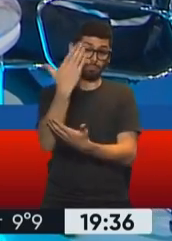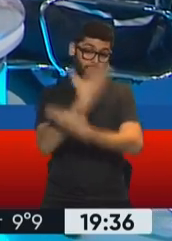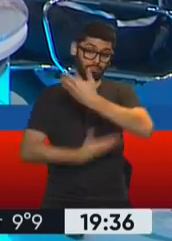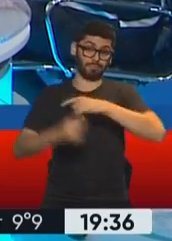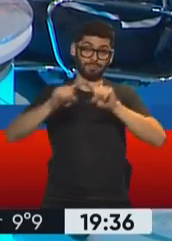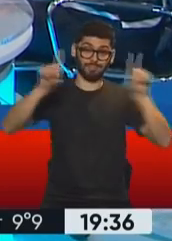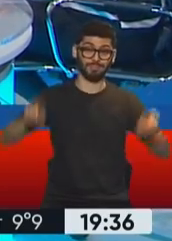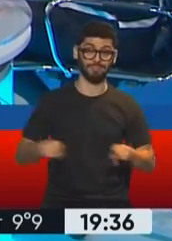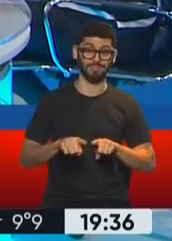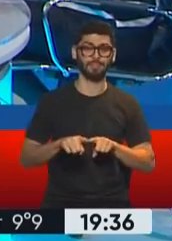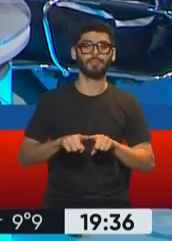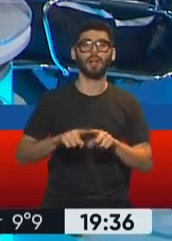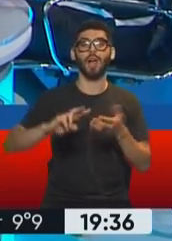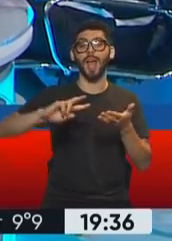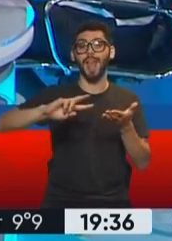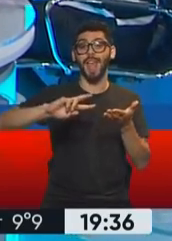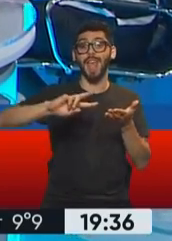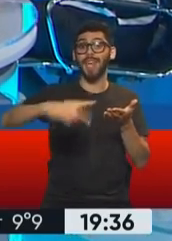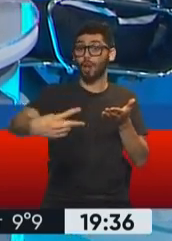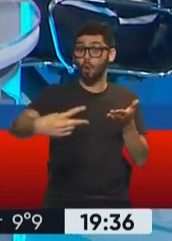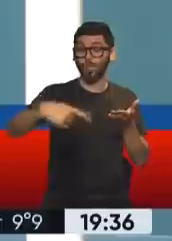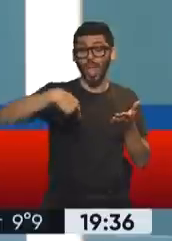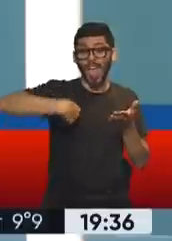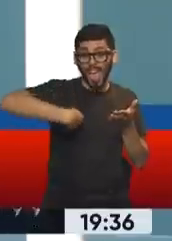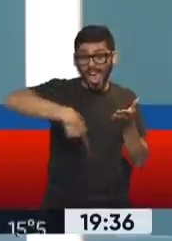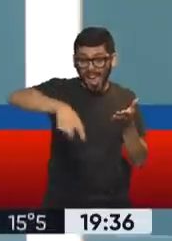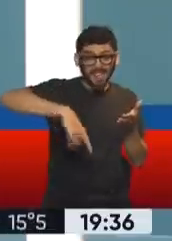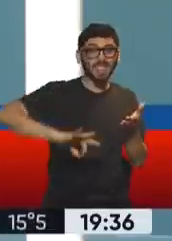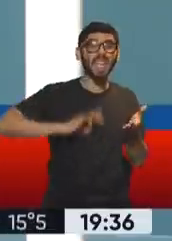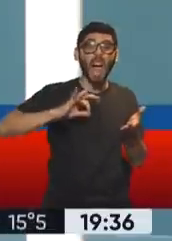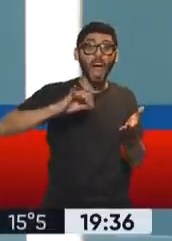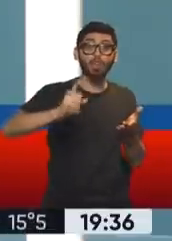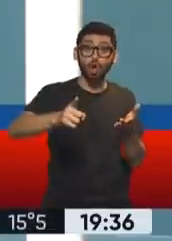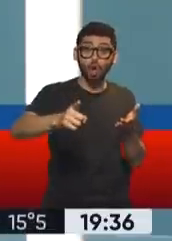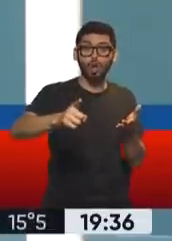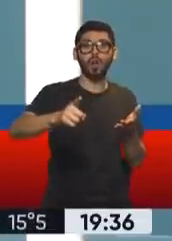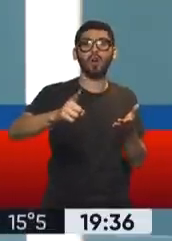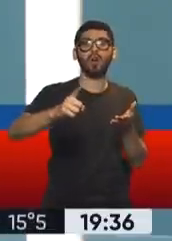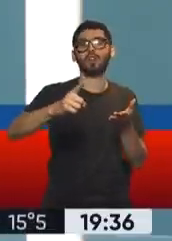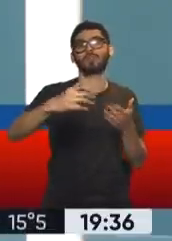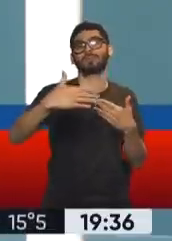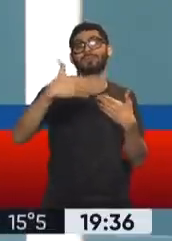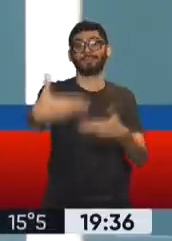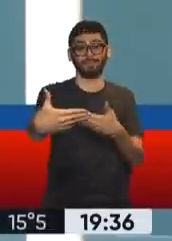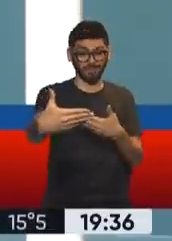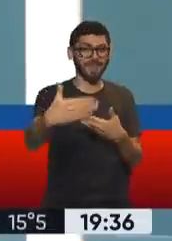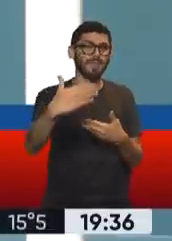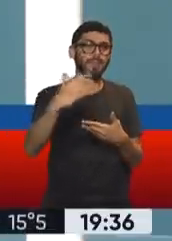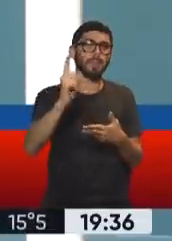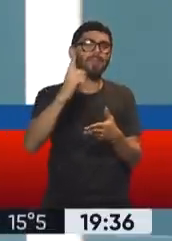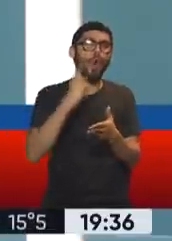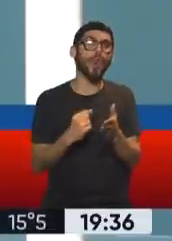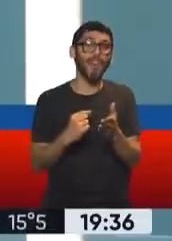discapacidad tienen la renovación durante todo este año hasta el año que viene para el mismo día que se vencía ese